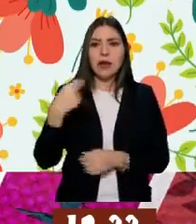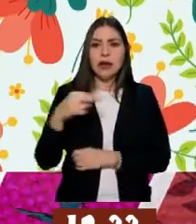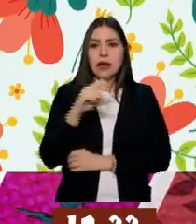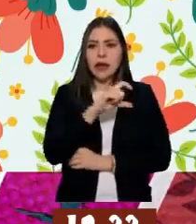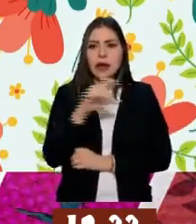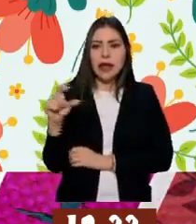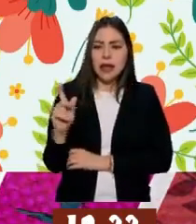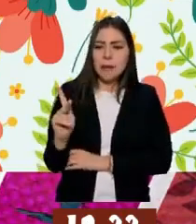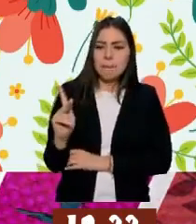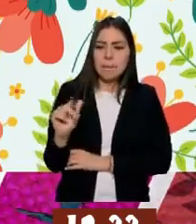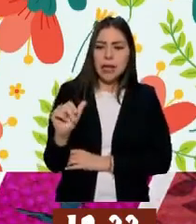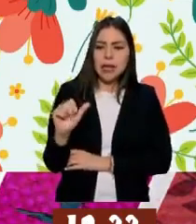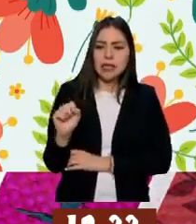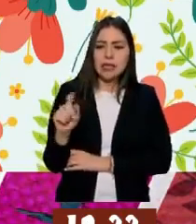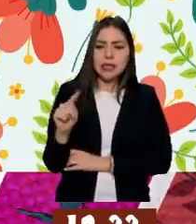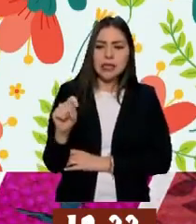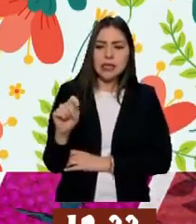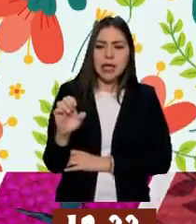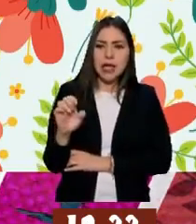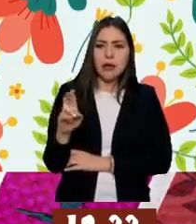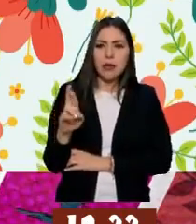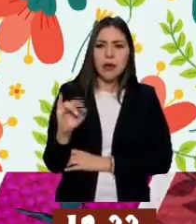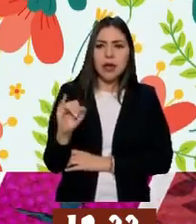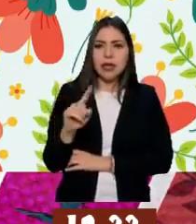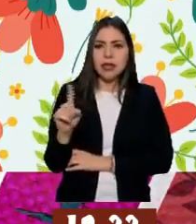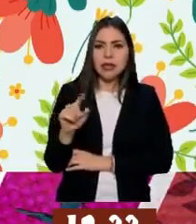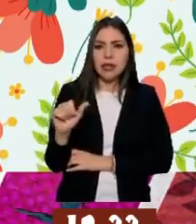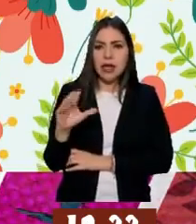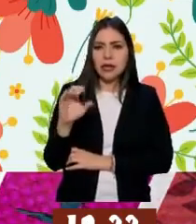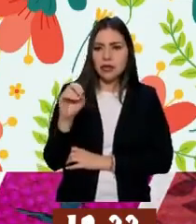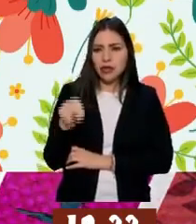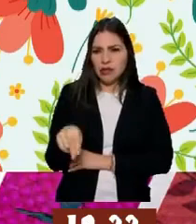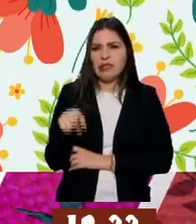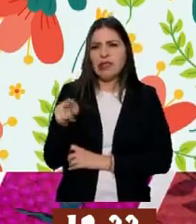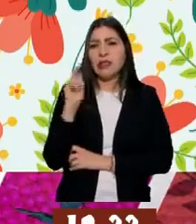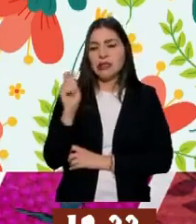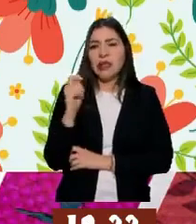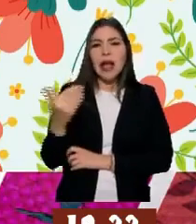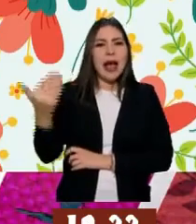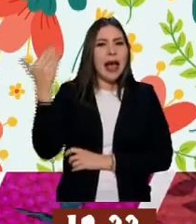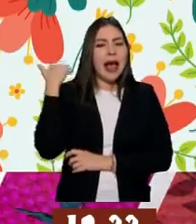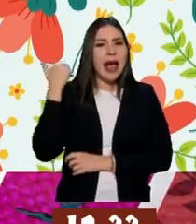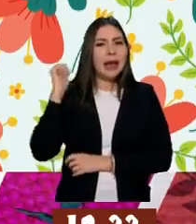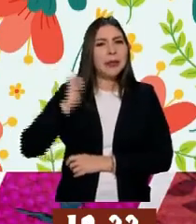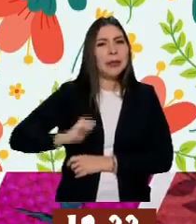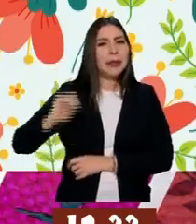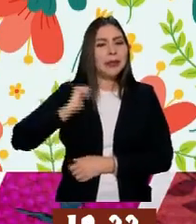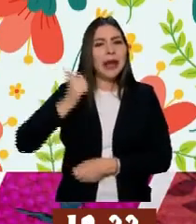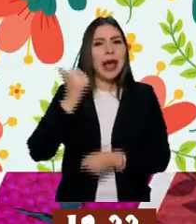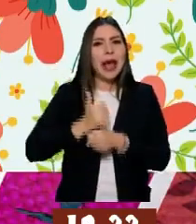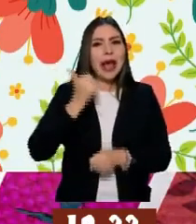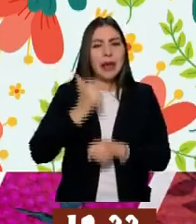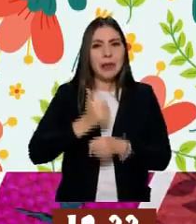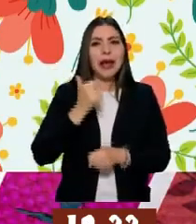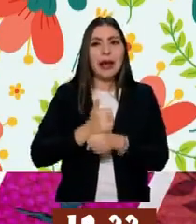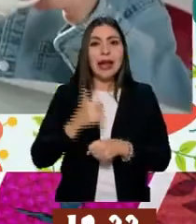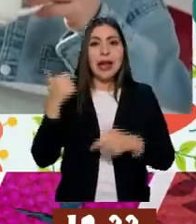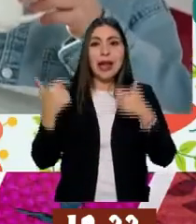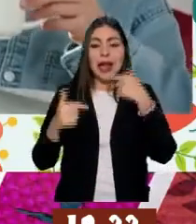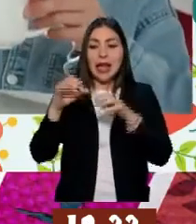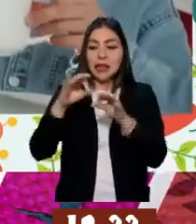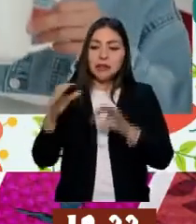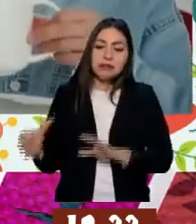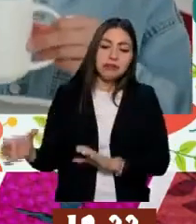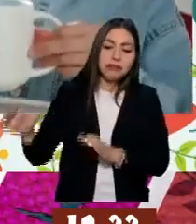Que prácticamente lo que hacían nuestras abuelitas era hervir la leche un rato para poder eliminar las bacterias o los microorganismos que nos pueden hacer daño.